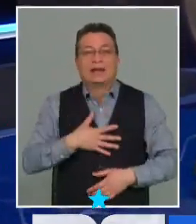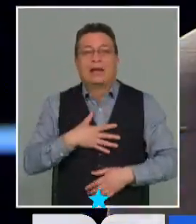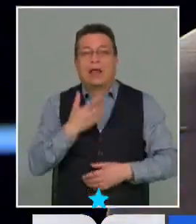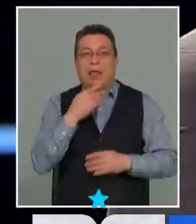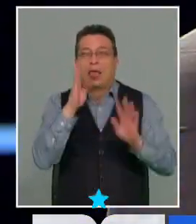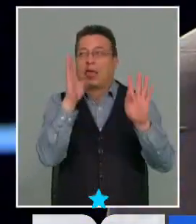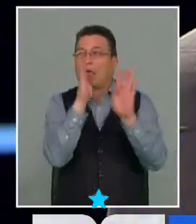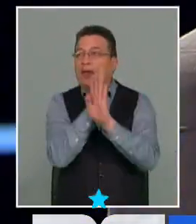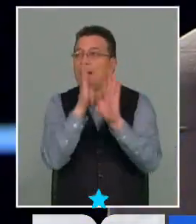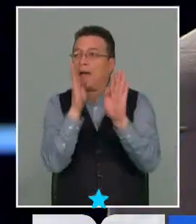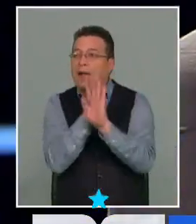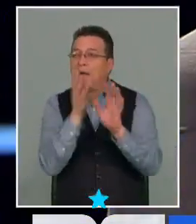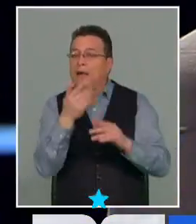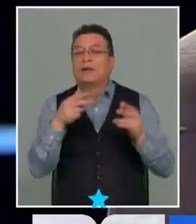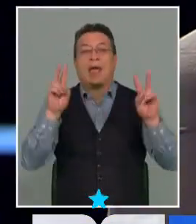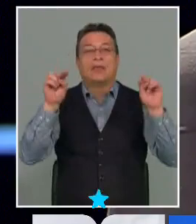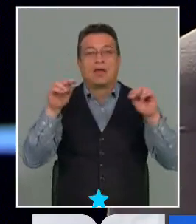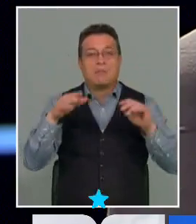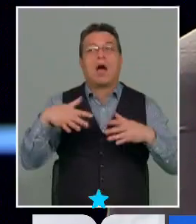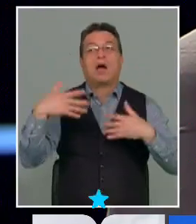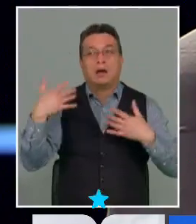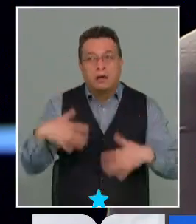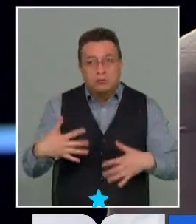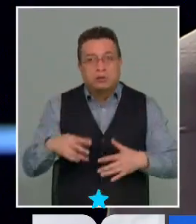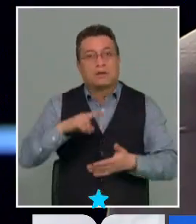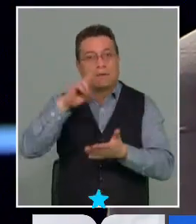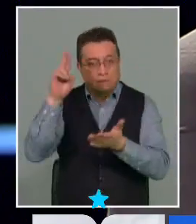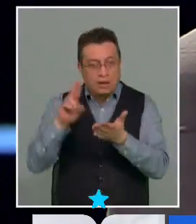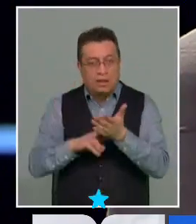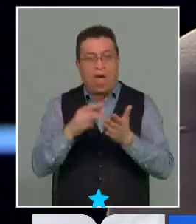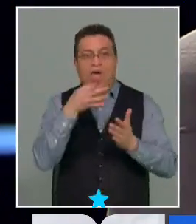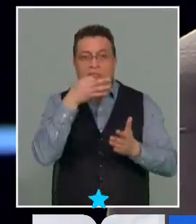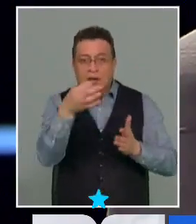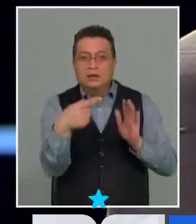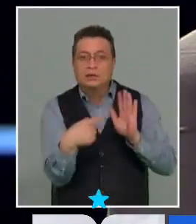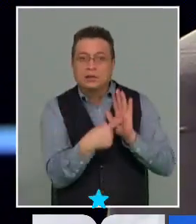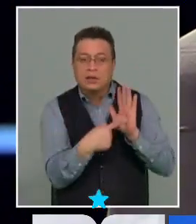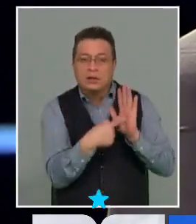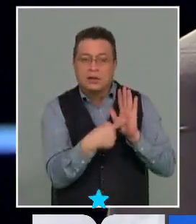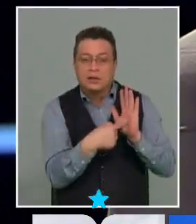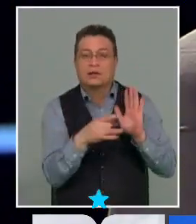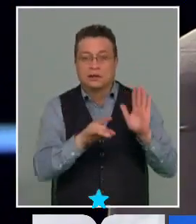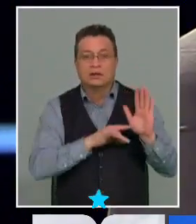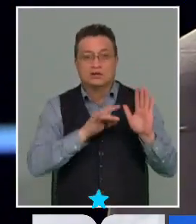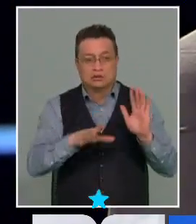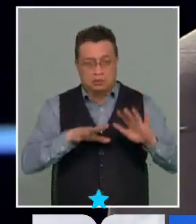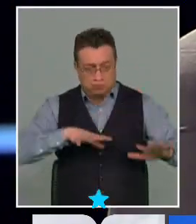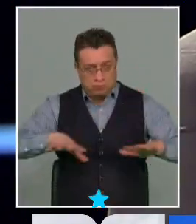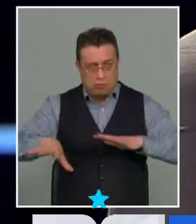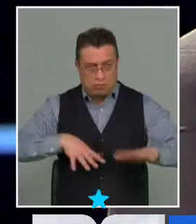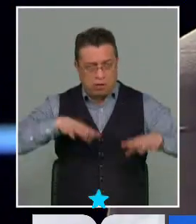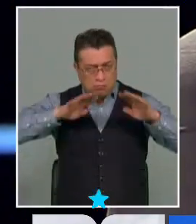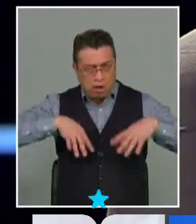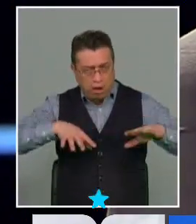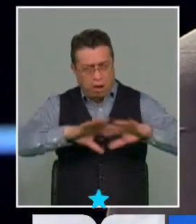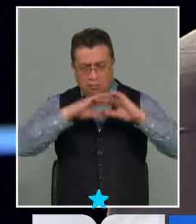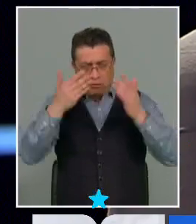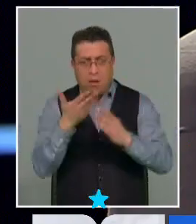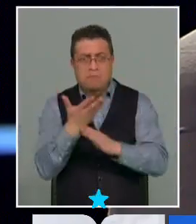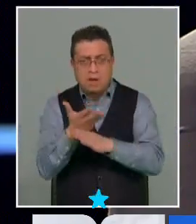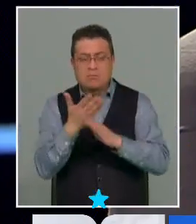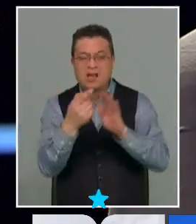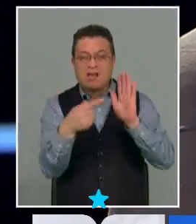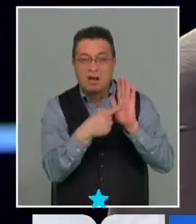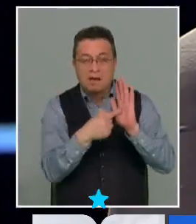la atención en los temas que efectivamente contiene esta constitución por la cual Chile se movilizó y